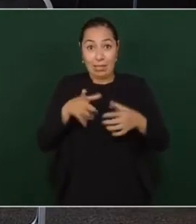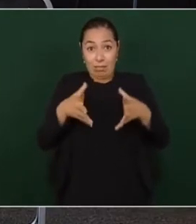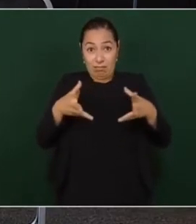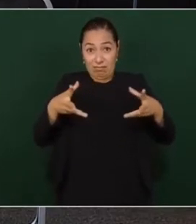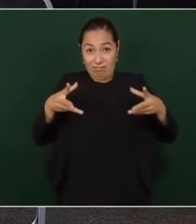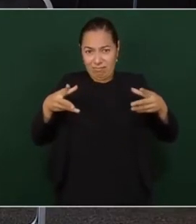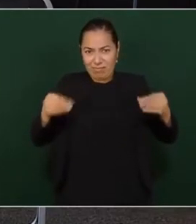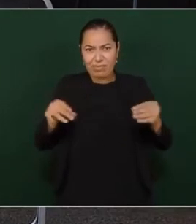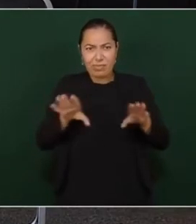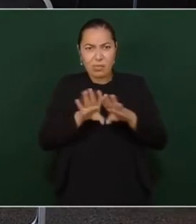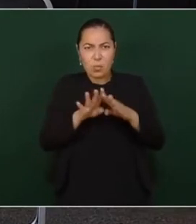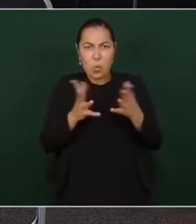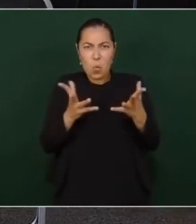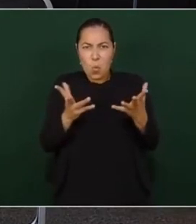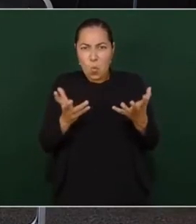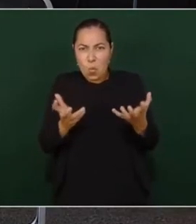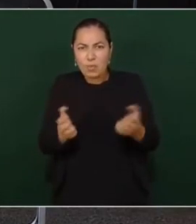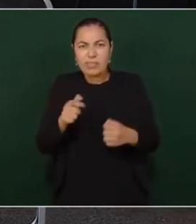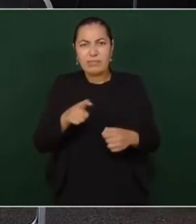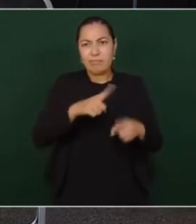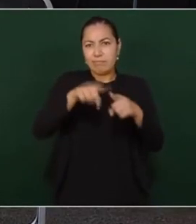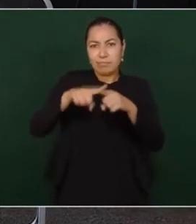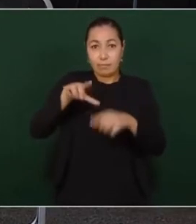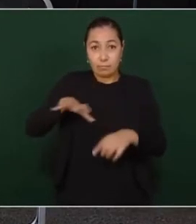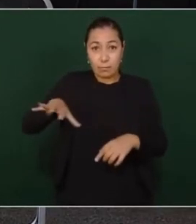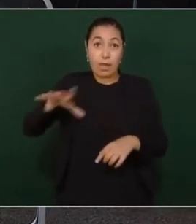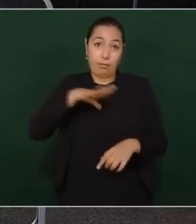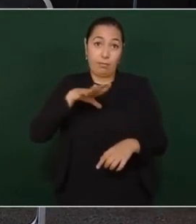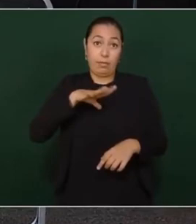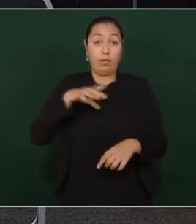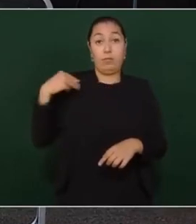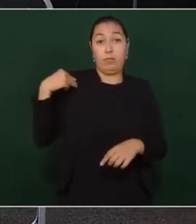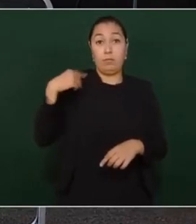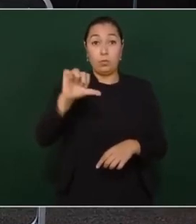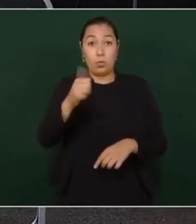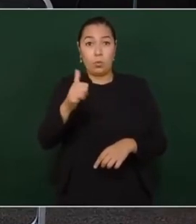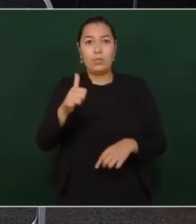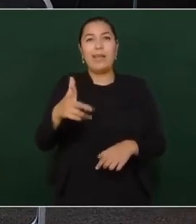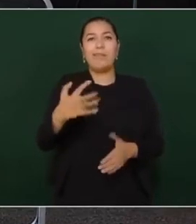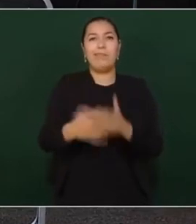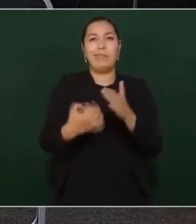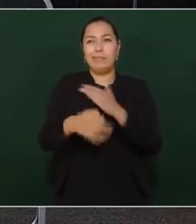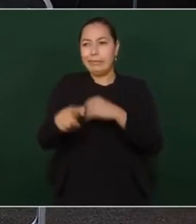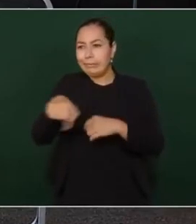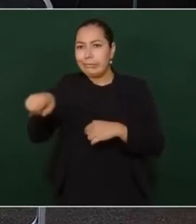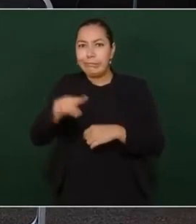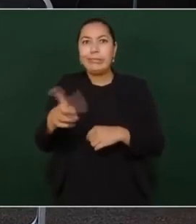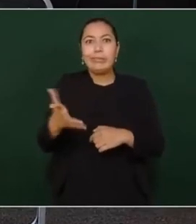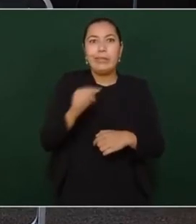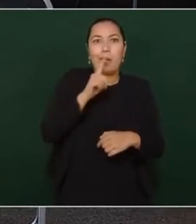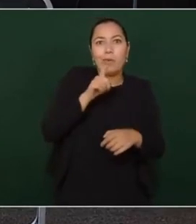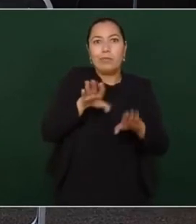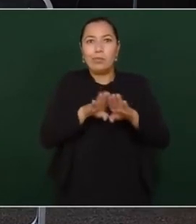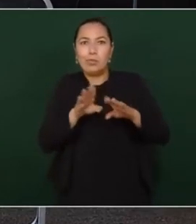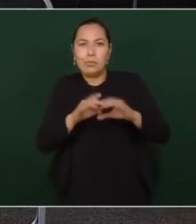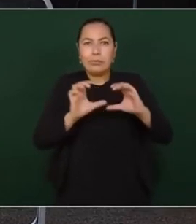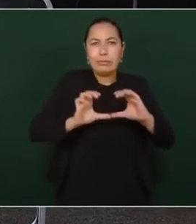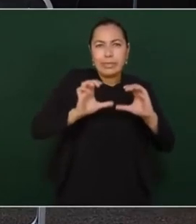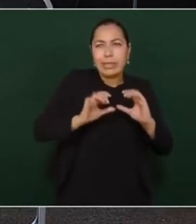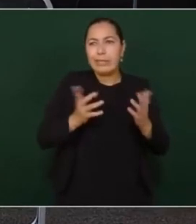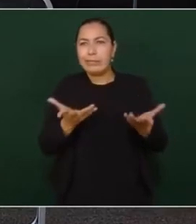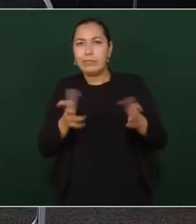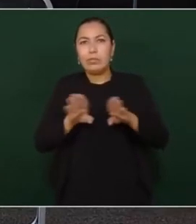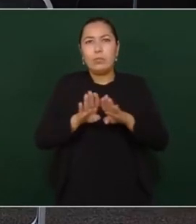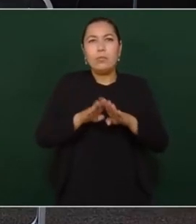municipios con más de 250 comunidades afectadas por la falta del vital líquido. ¿Cómo va esta gestión y para cuándo